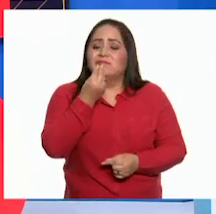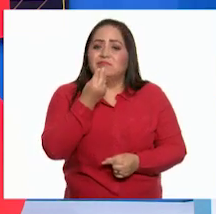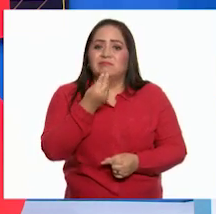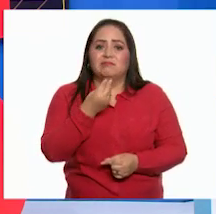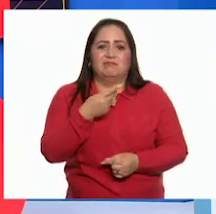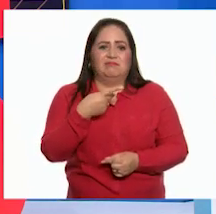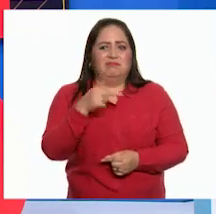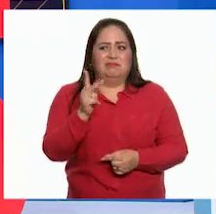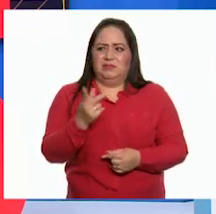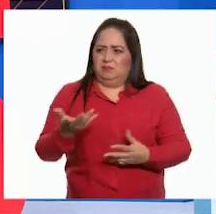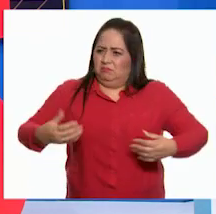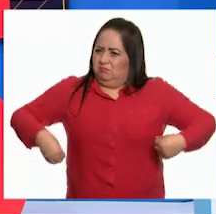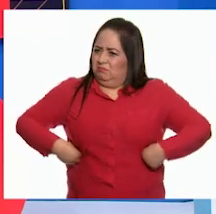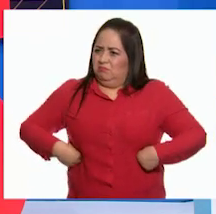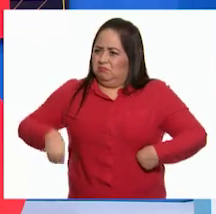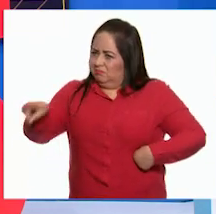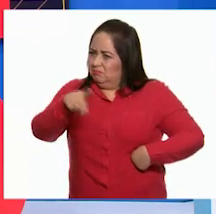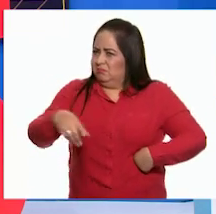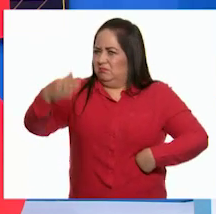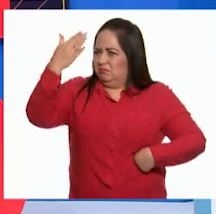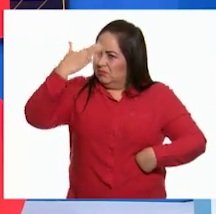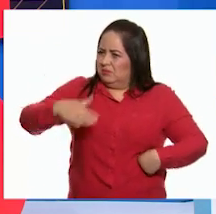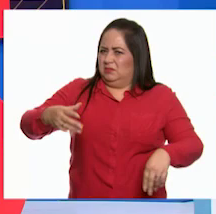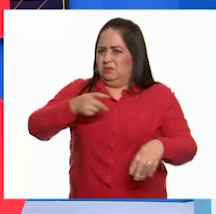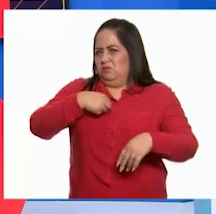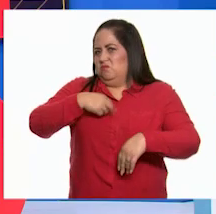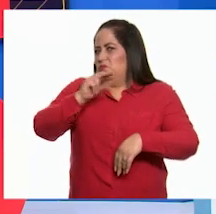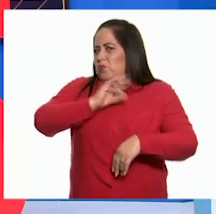¡Qué falta de consideración de su parte, pensé!